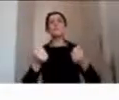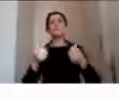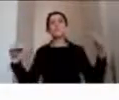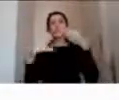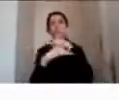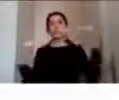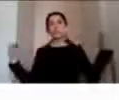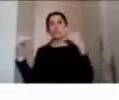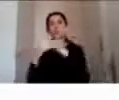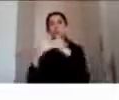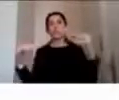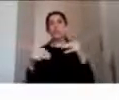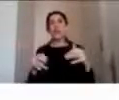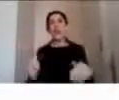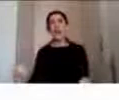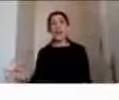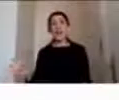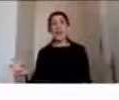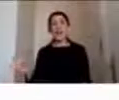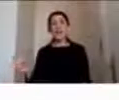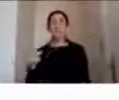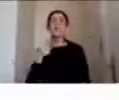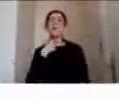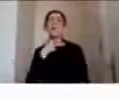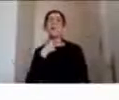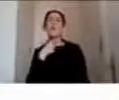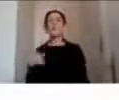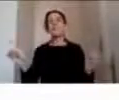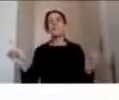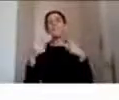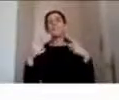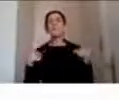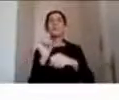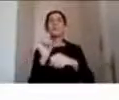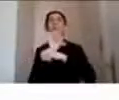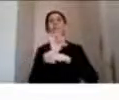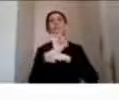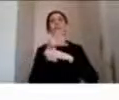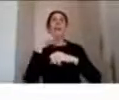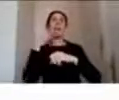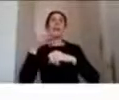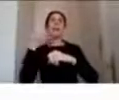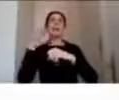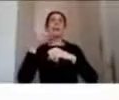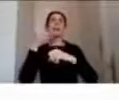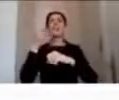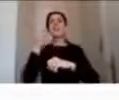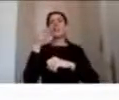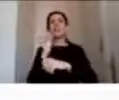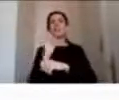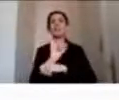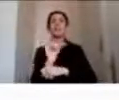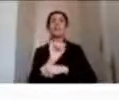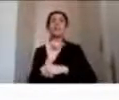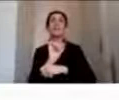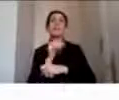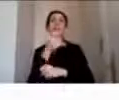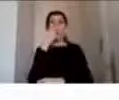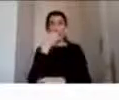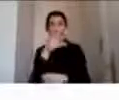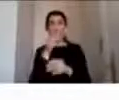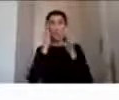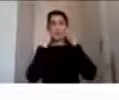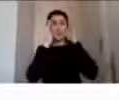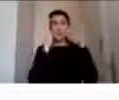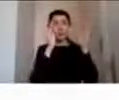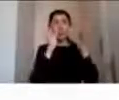radio esa canción que les encanta y se ponen a cantar ser capaces de prestar atención a lo que está pasando en la calle manejar de